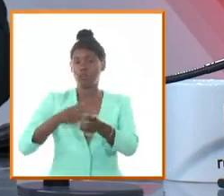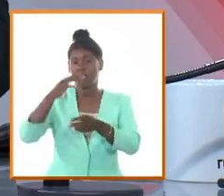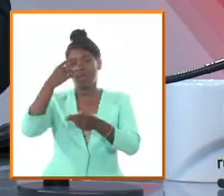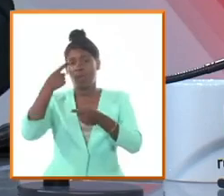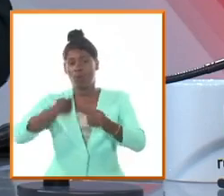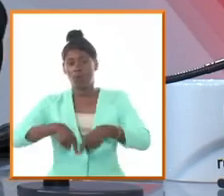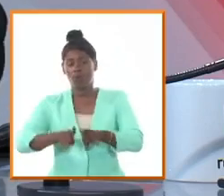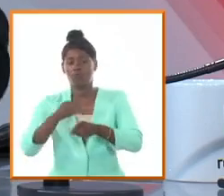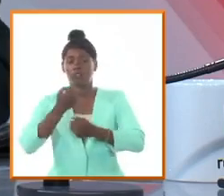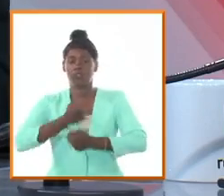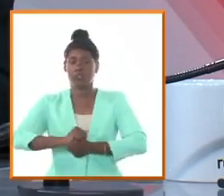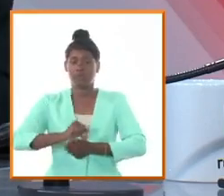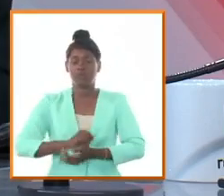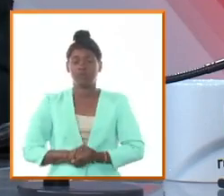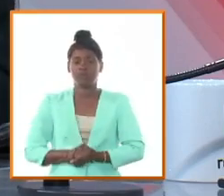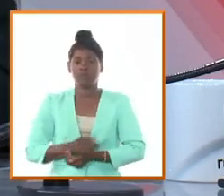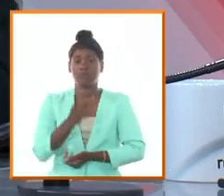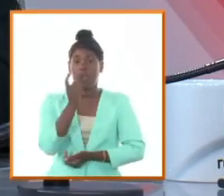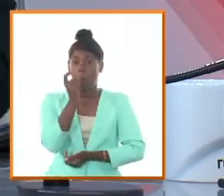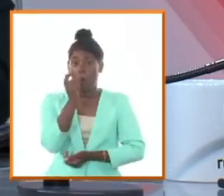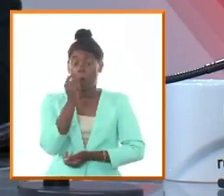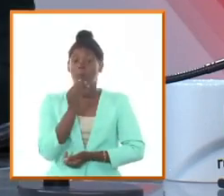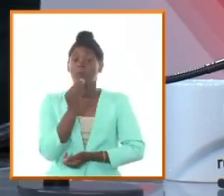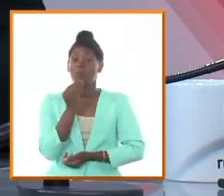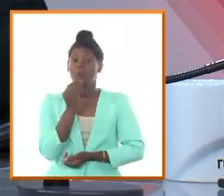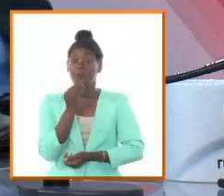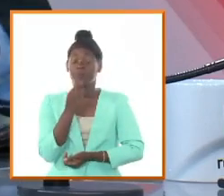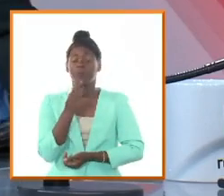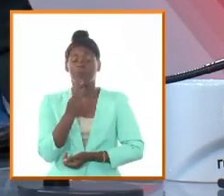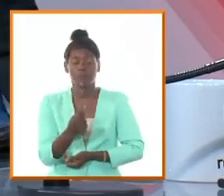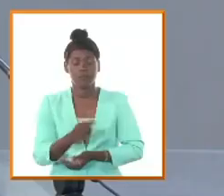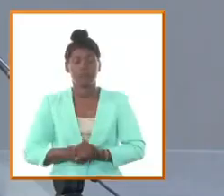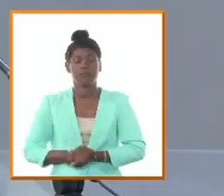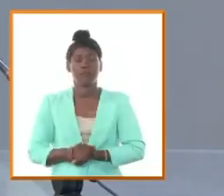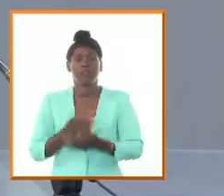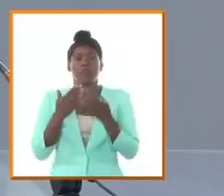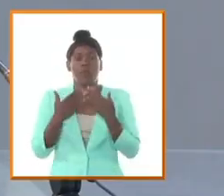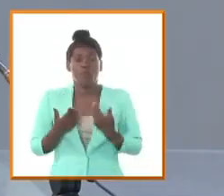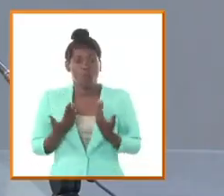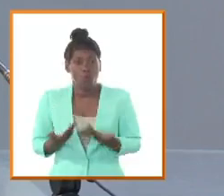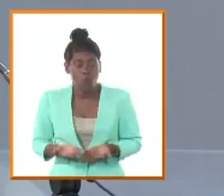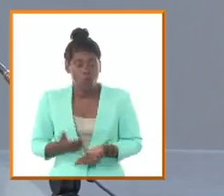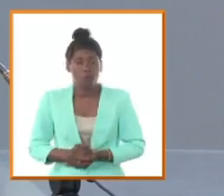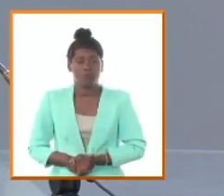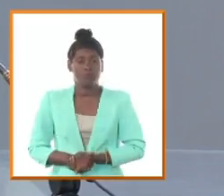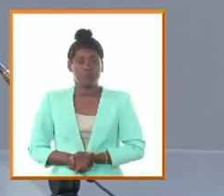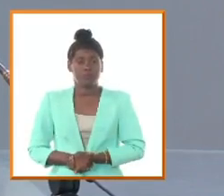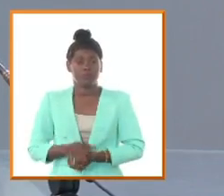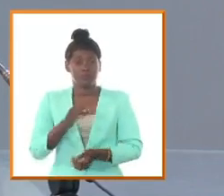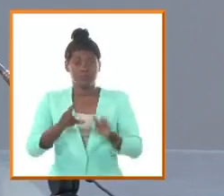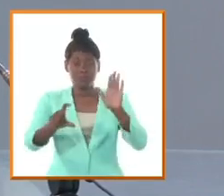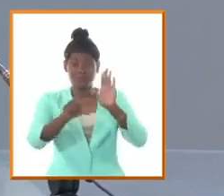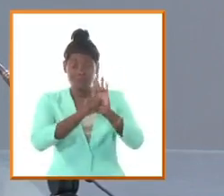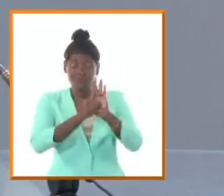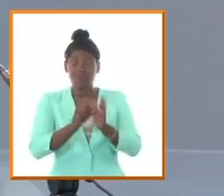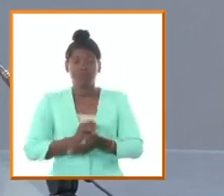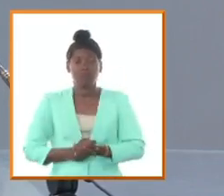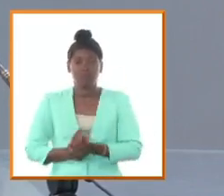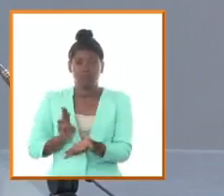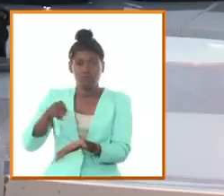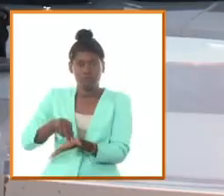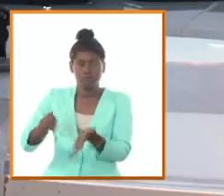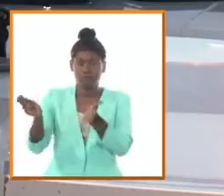hijo ignacio aramonte fabio como expresó ya después de guaymaro ese liderazgo esa